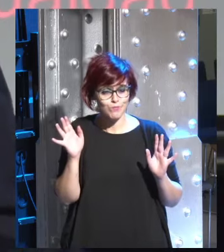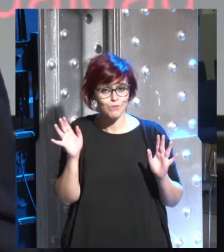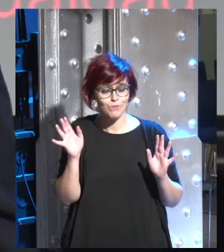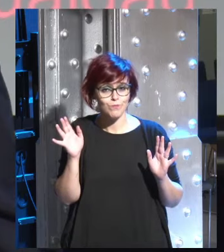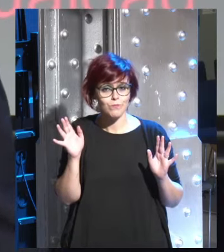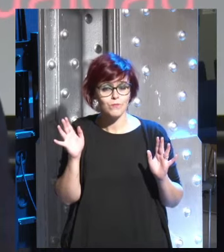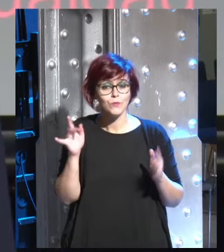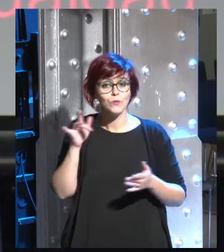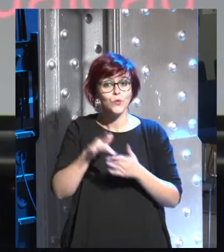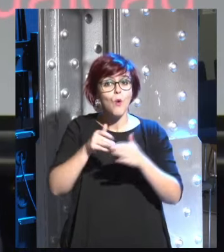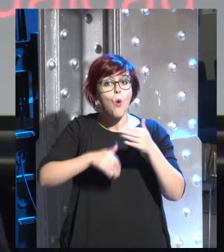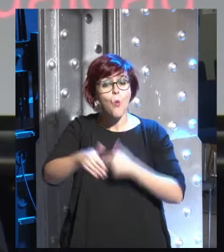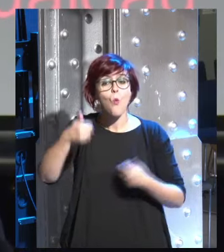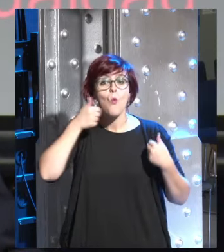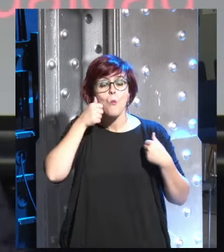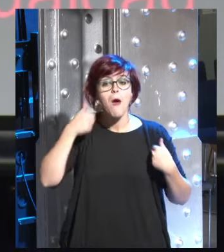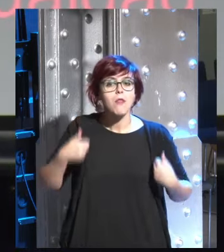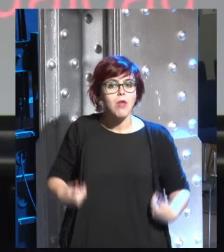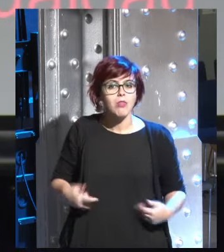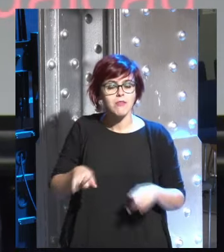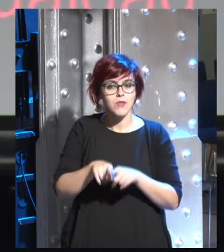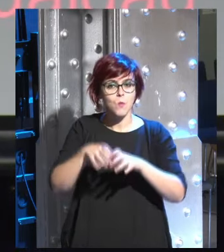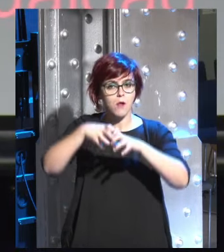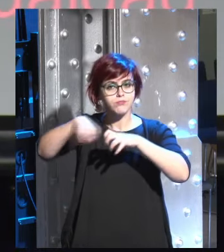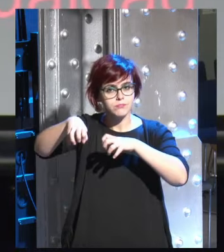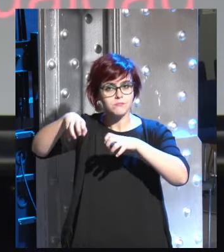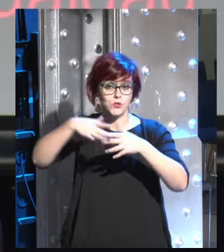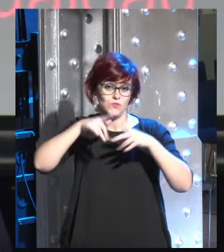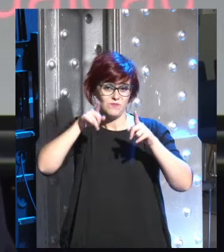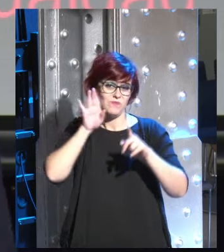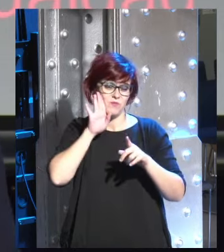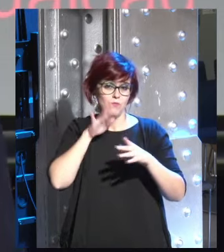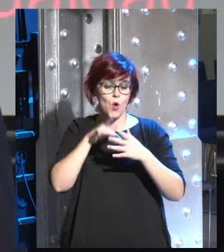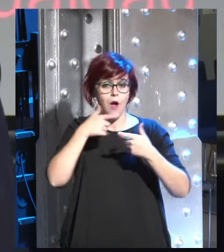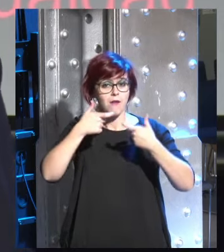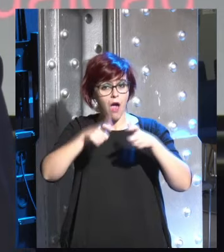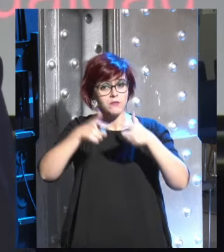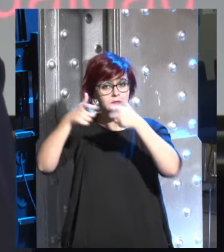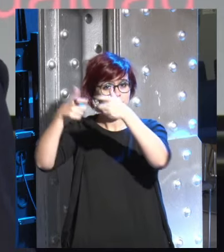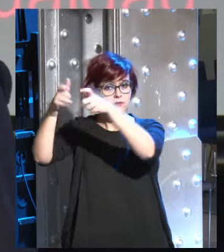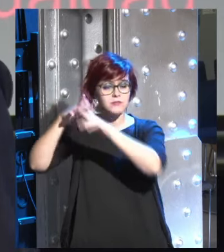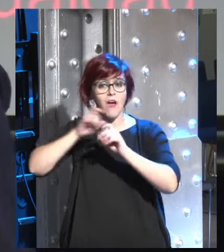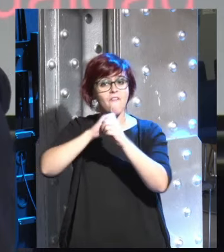la humanidad se divida en distintas castas biológicas